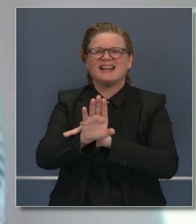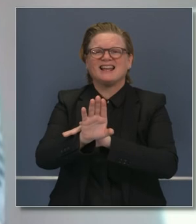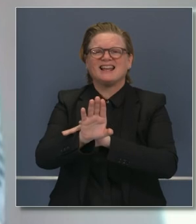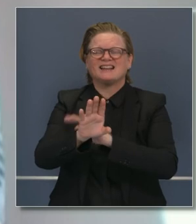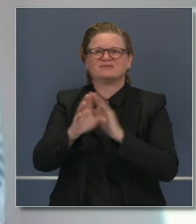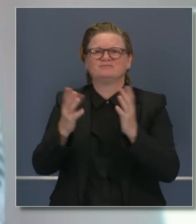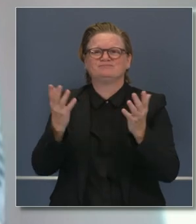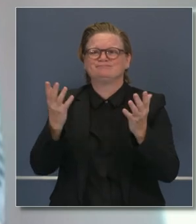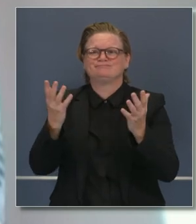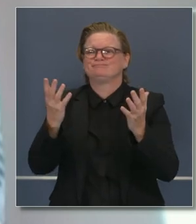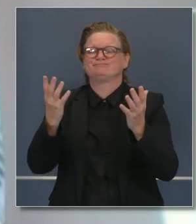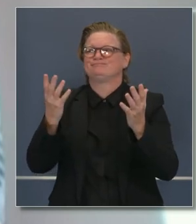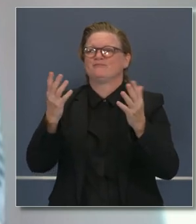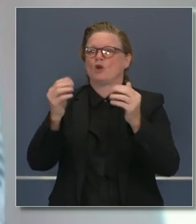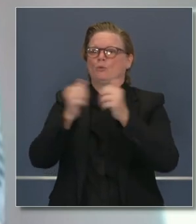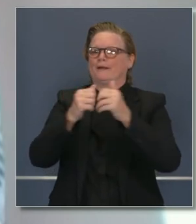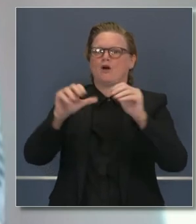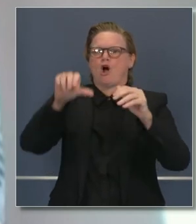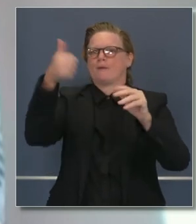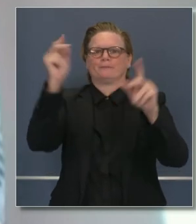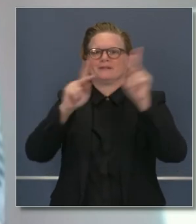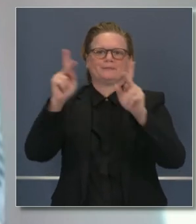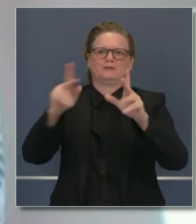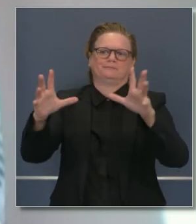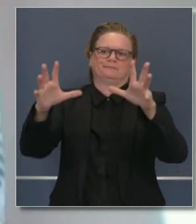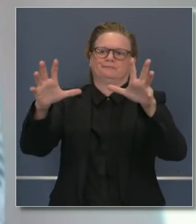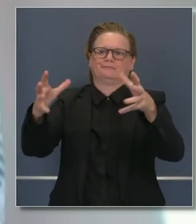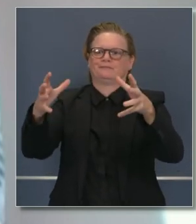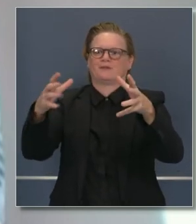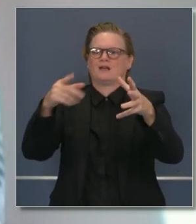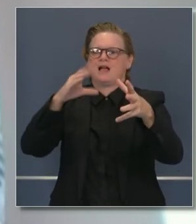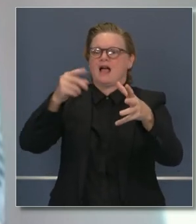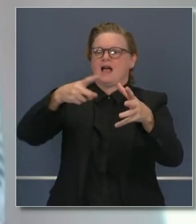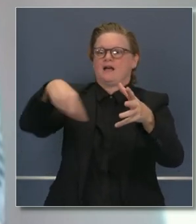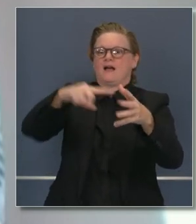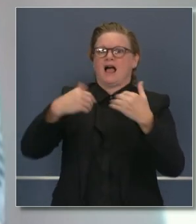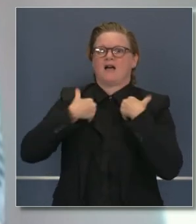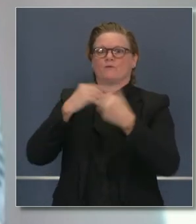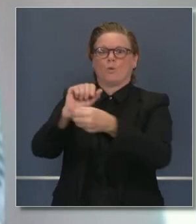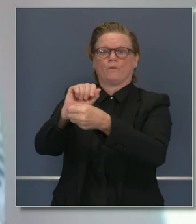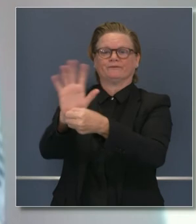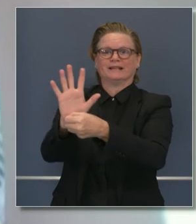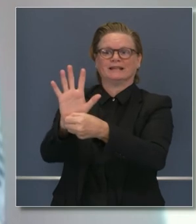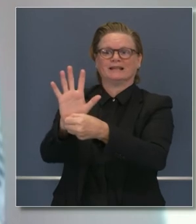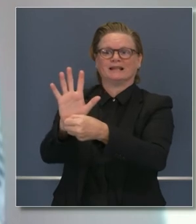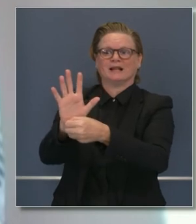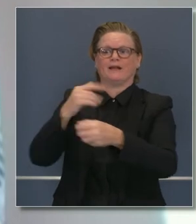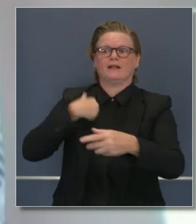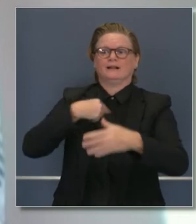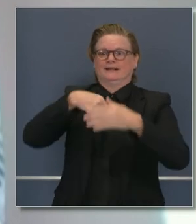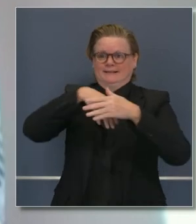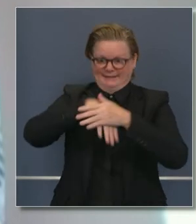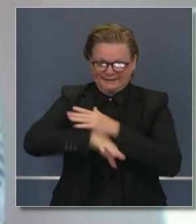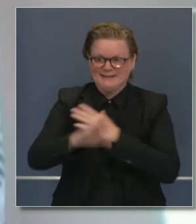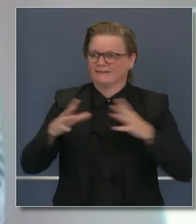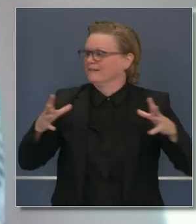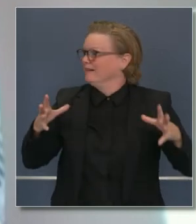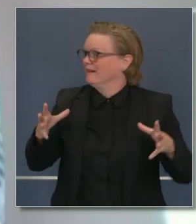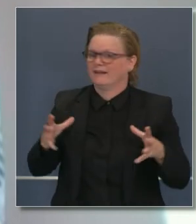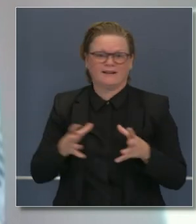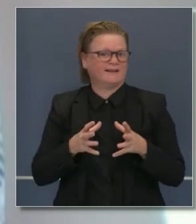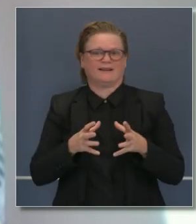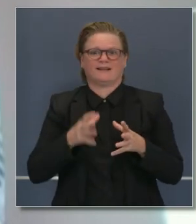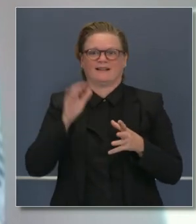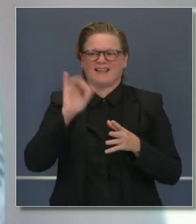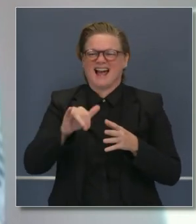cuando están interiores, la posibilidad de enfrentar a alguien que tenga COVID y que la pueda contraer es mayor,